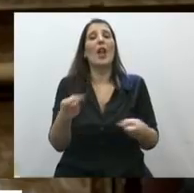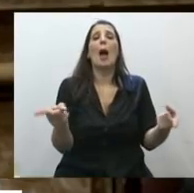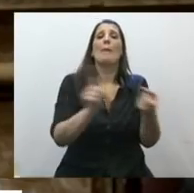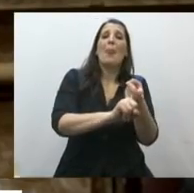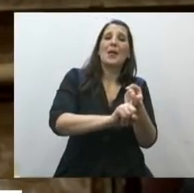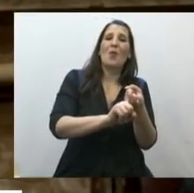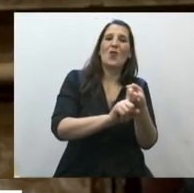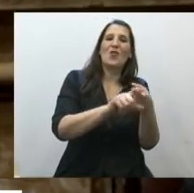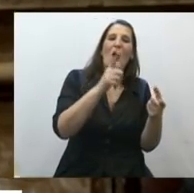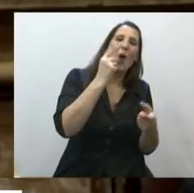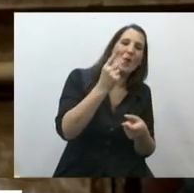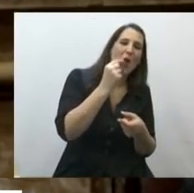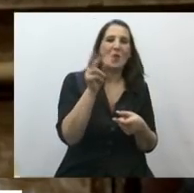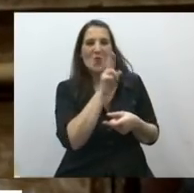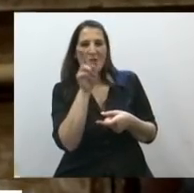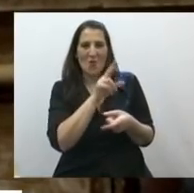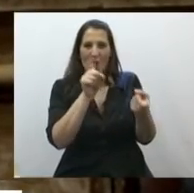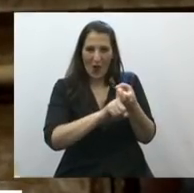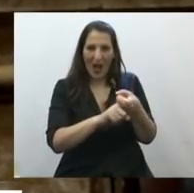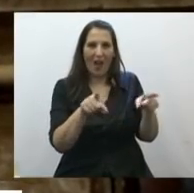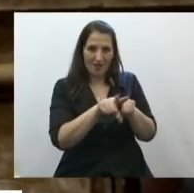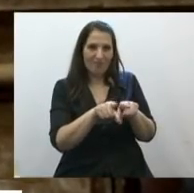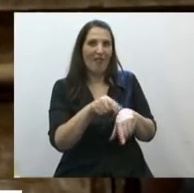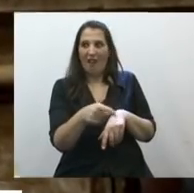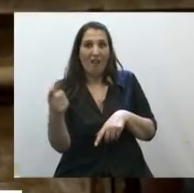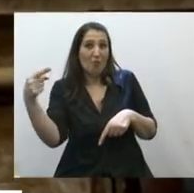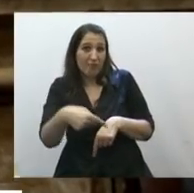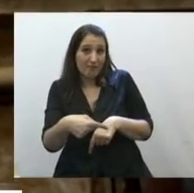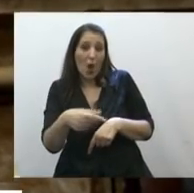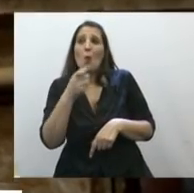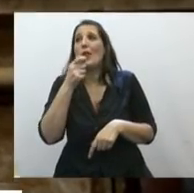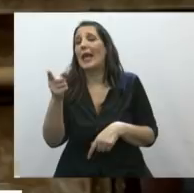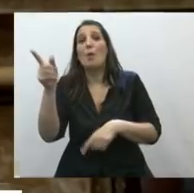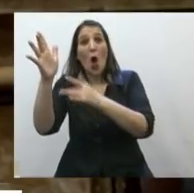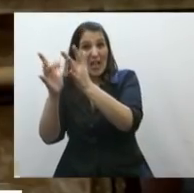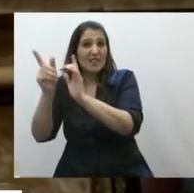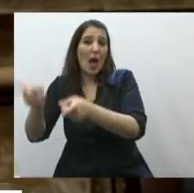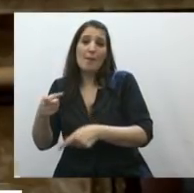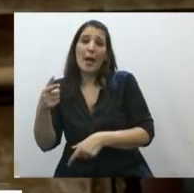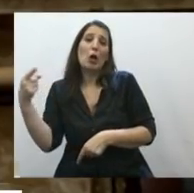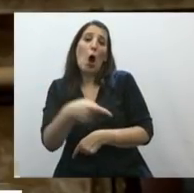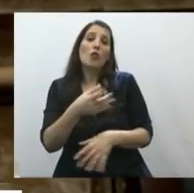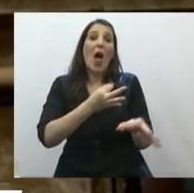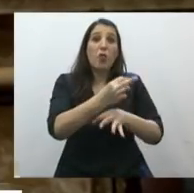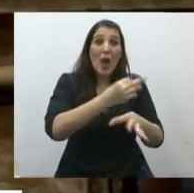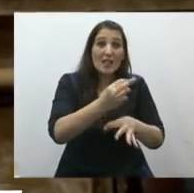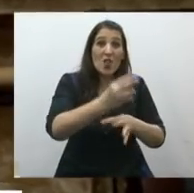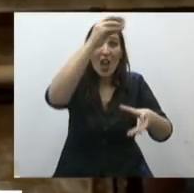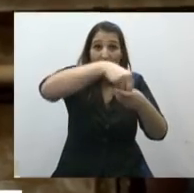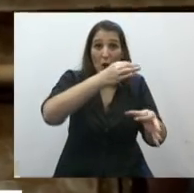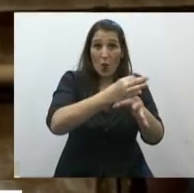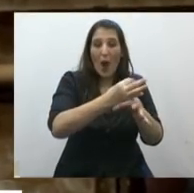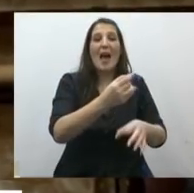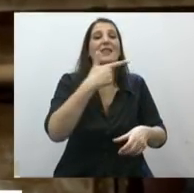a la ley de matrimonio igualitario, a la educación sexual en las escuelas, a la salud reproductiva. Entonces